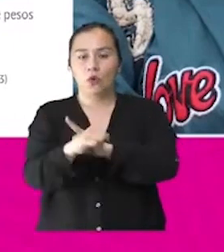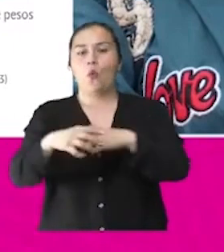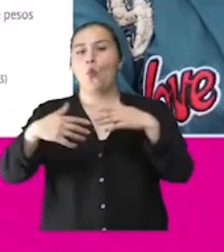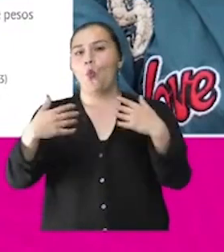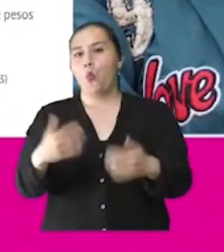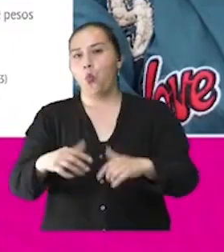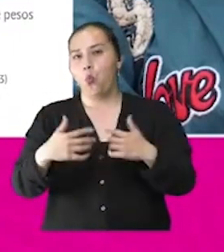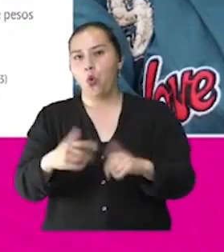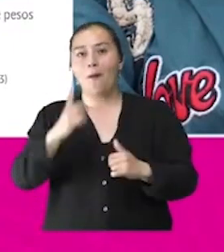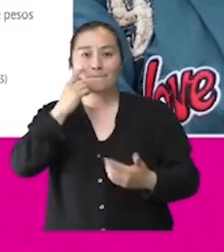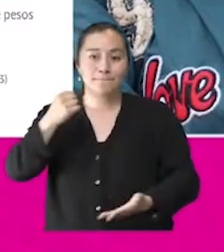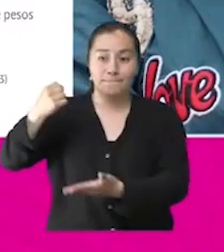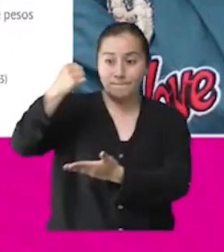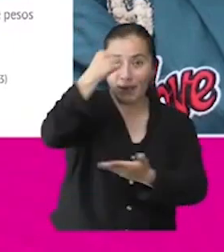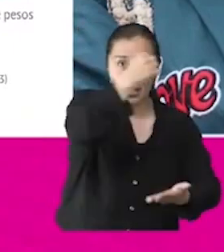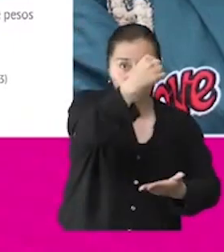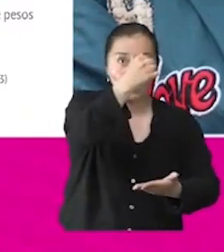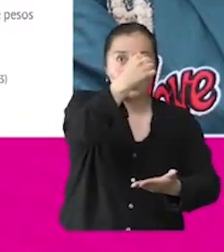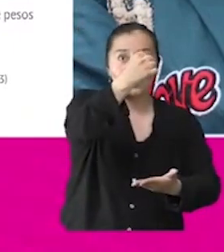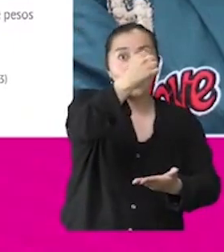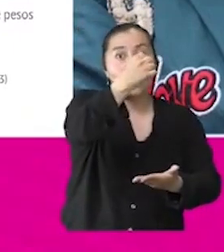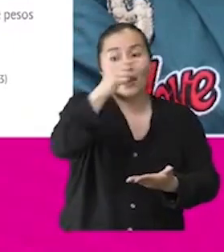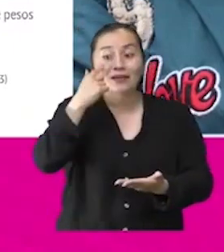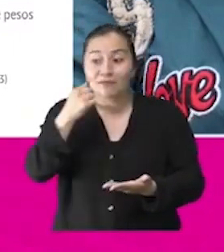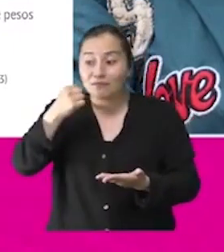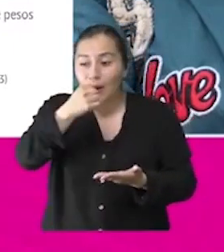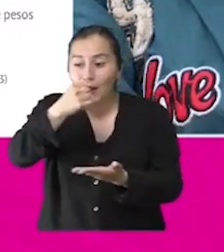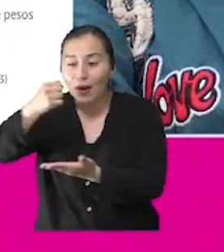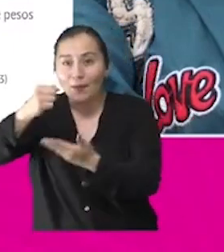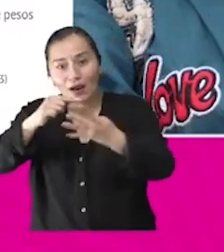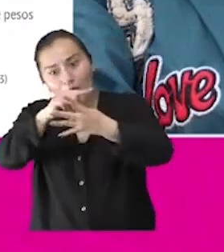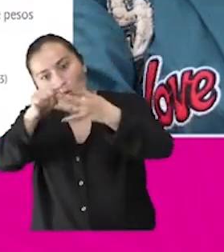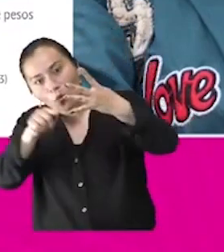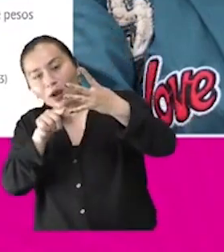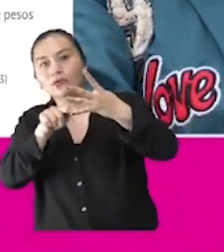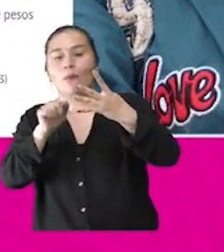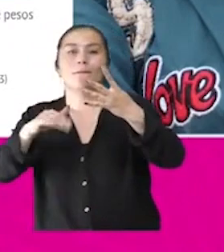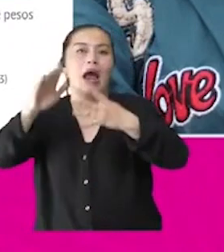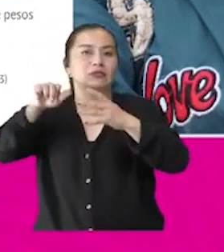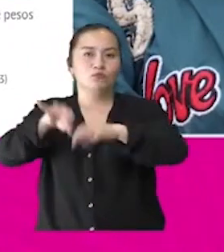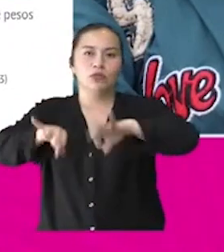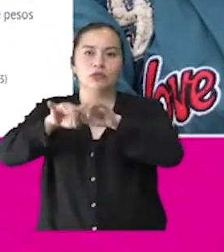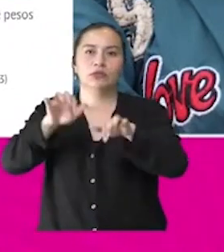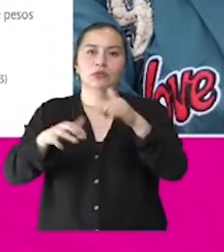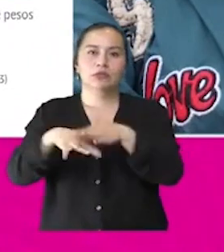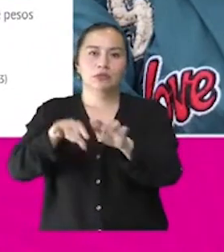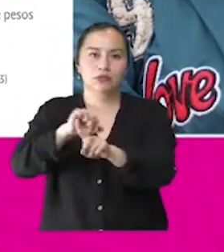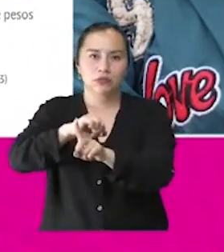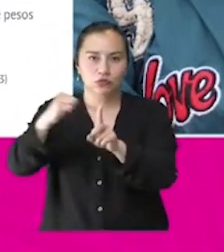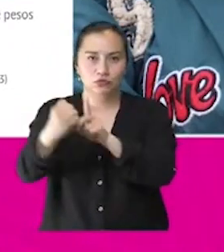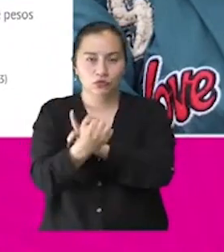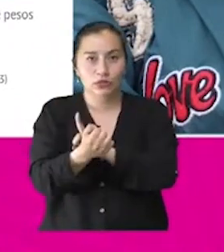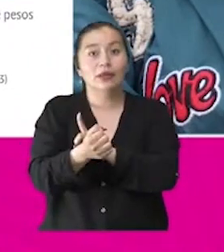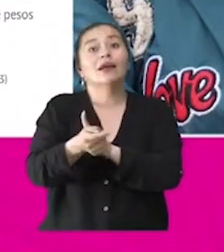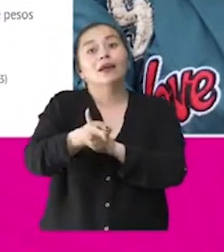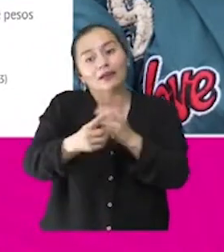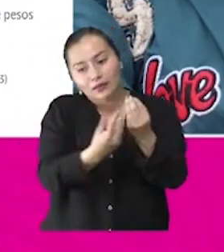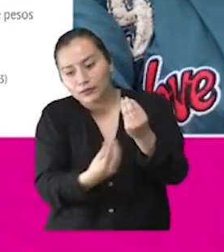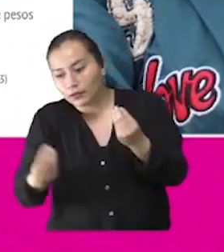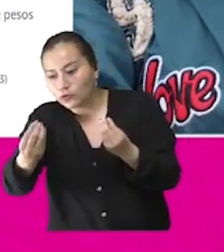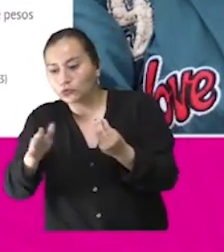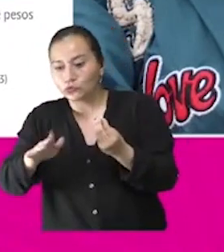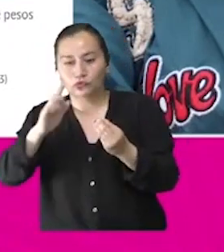importante del distrito y adicionalmente en el sector social tenemos un presupuesto muy importante que para